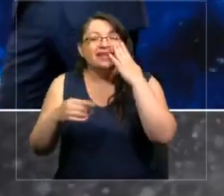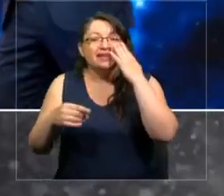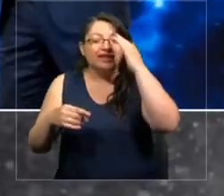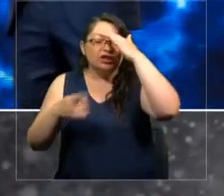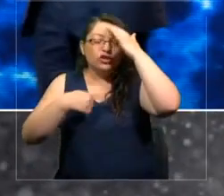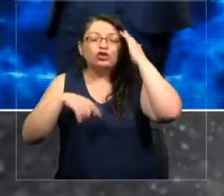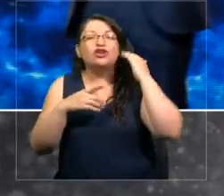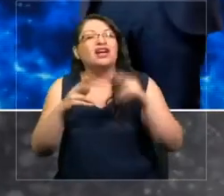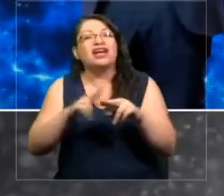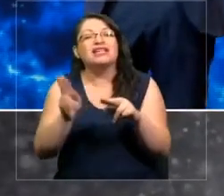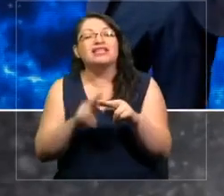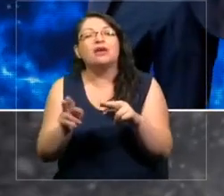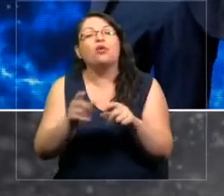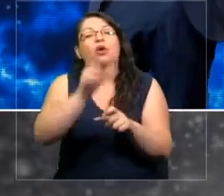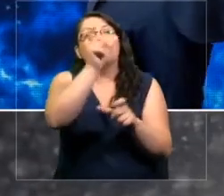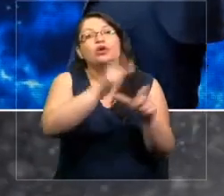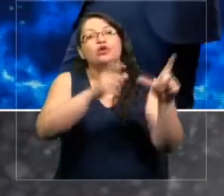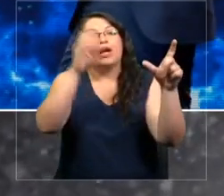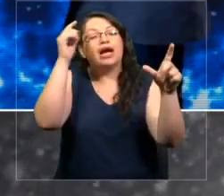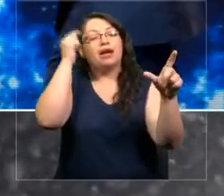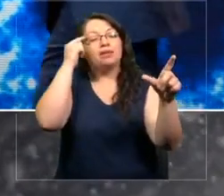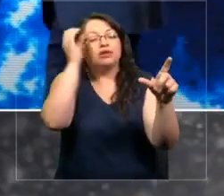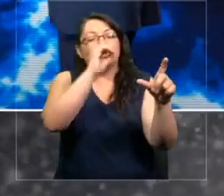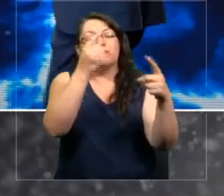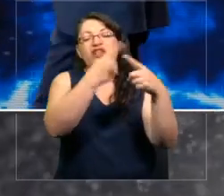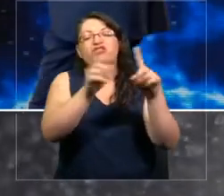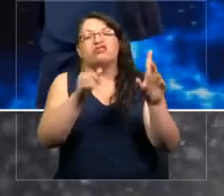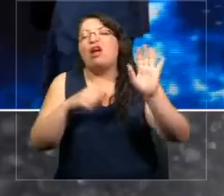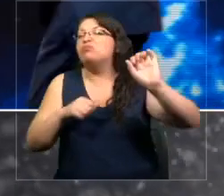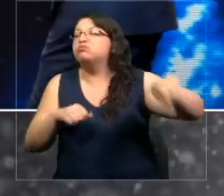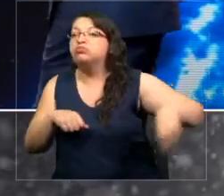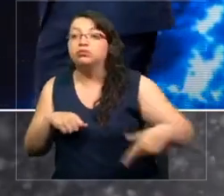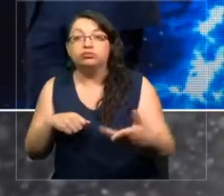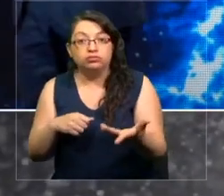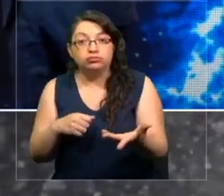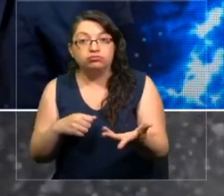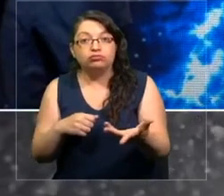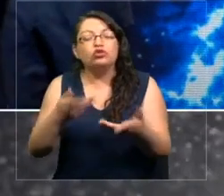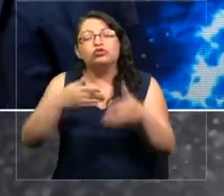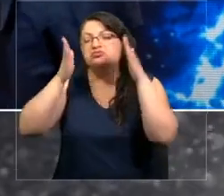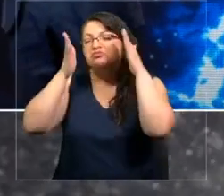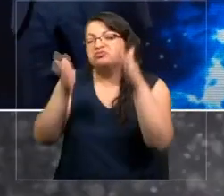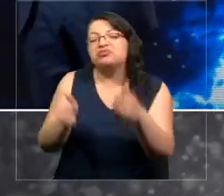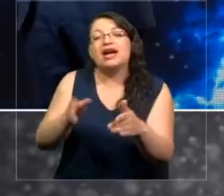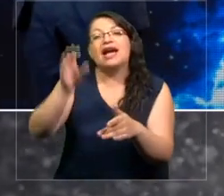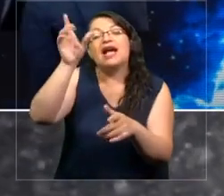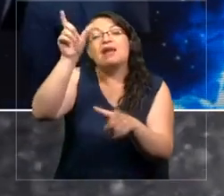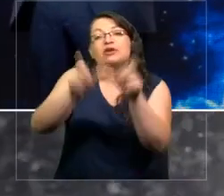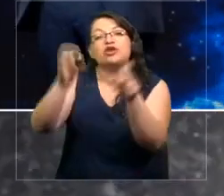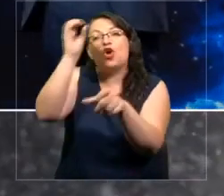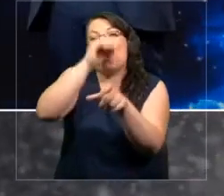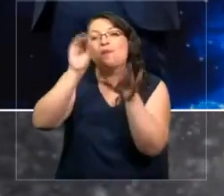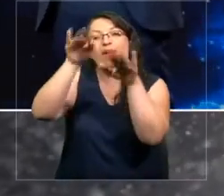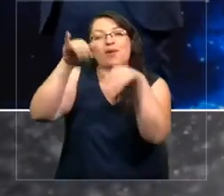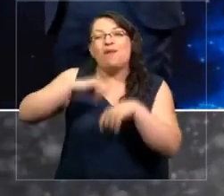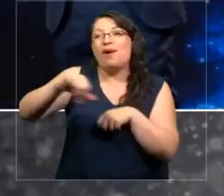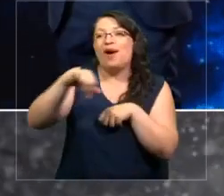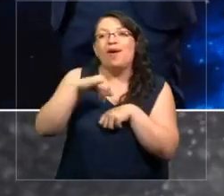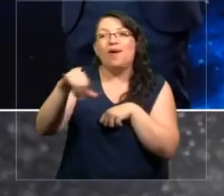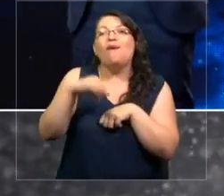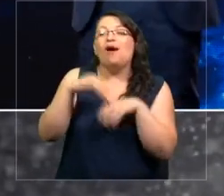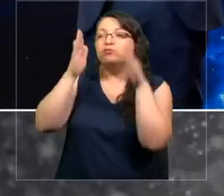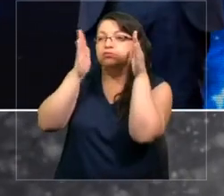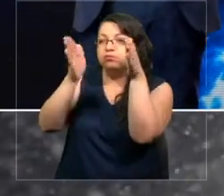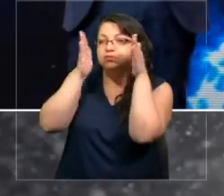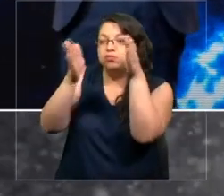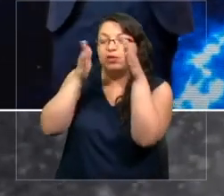tendemos a ignorar a aquellos que piensan diferentes a nosotros, tendemos a centrarnos en aquellos que refuerzan nuestro sistema de pensamiento, eso es